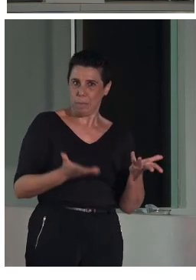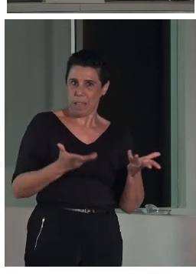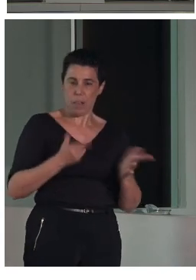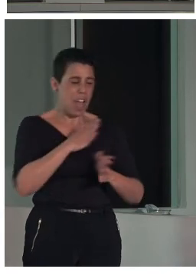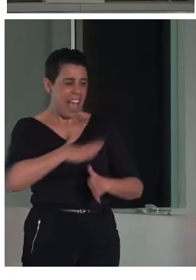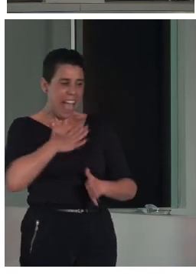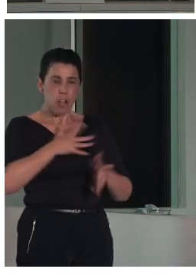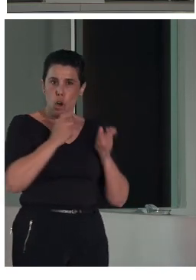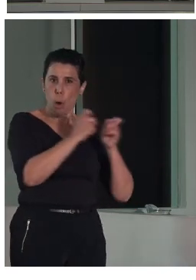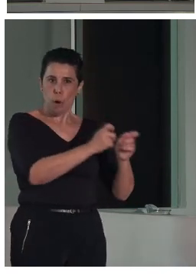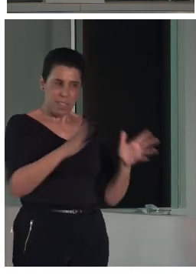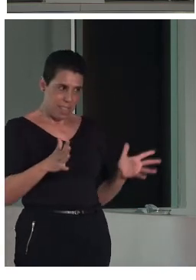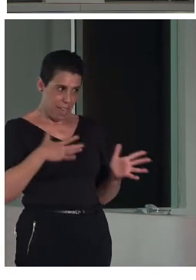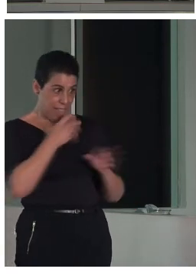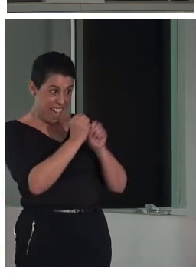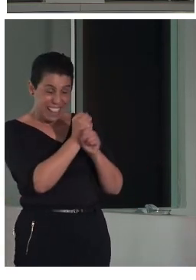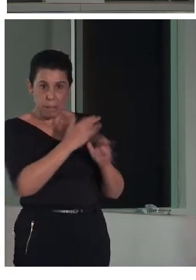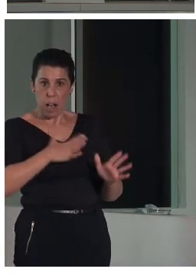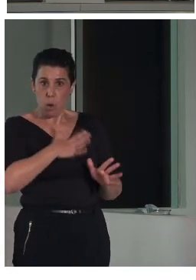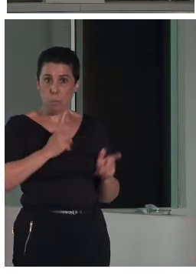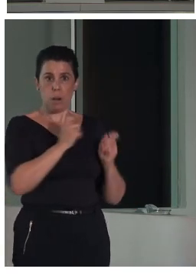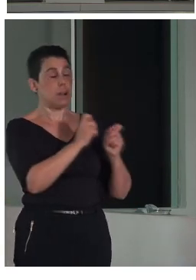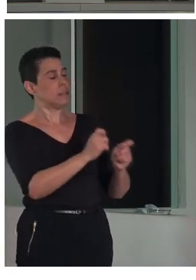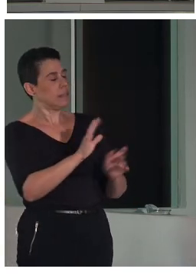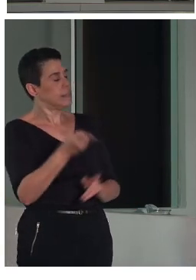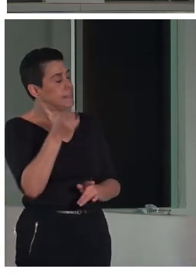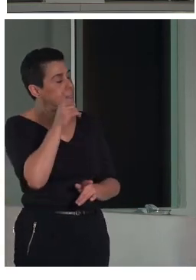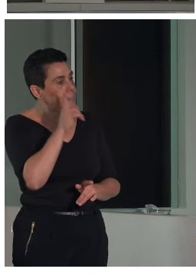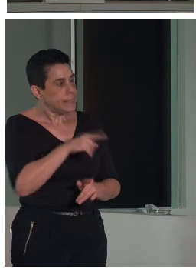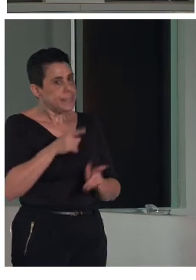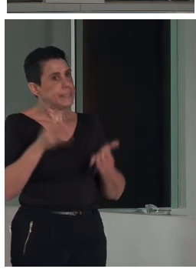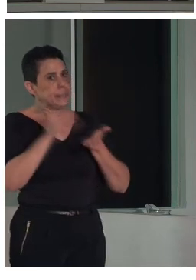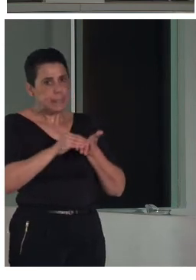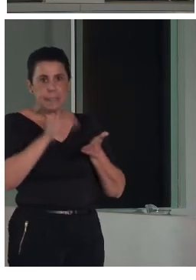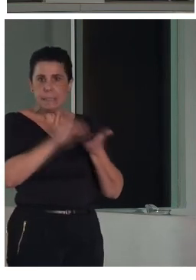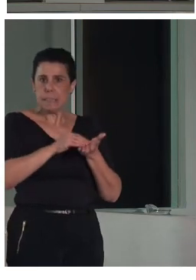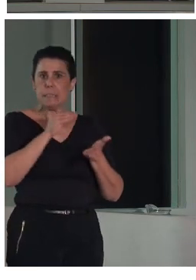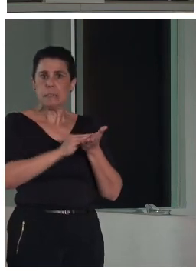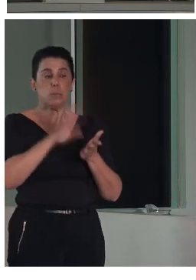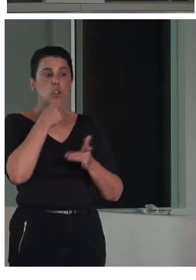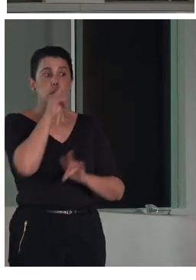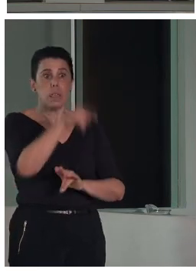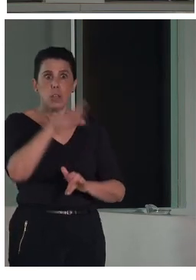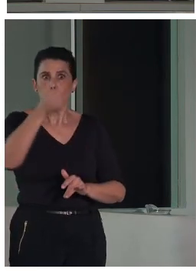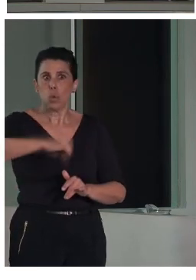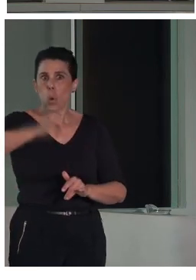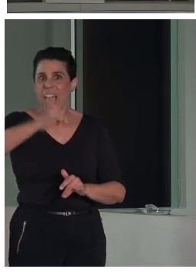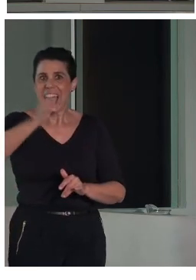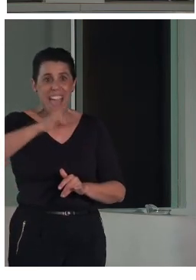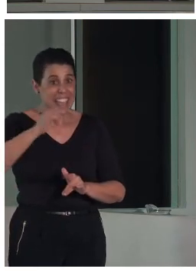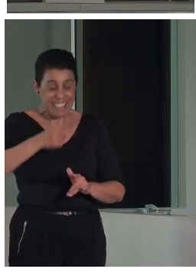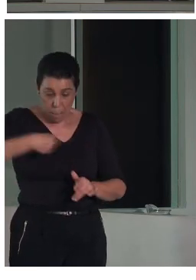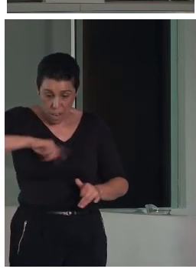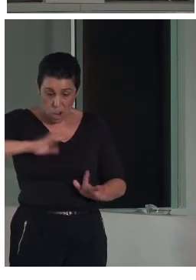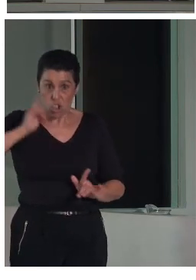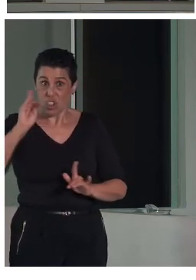este trabajo y una cosa que les insistimos siempre no te estamos examinando tú vienes a hacer el examen al espacio o